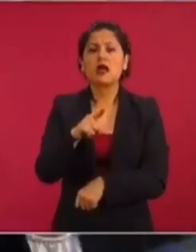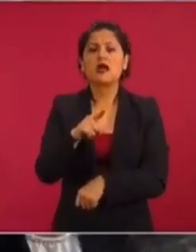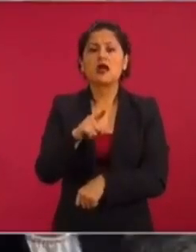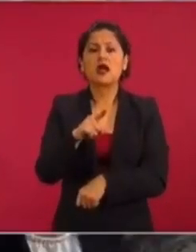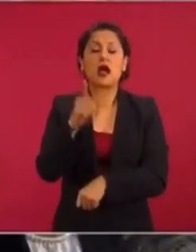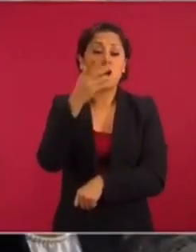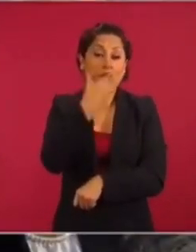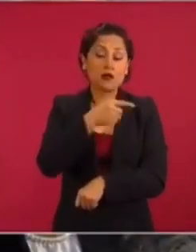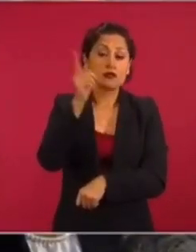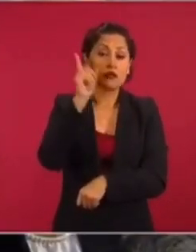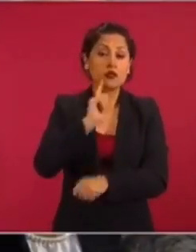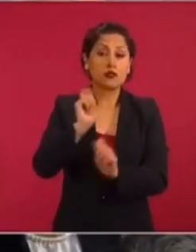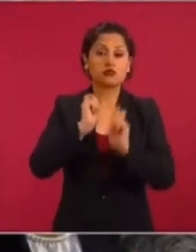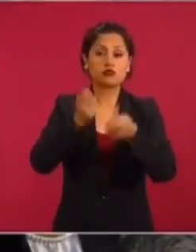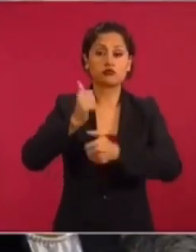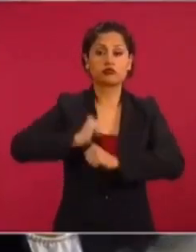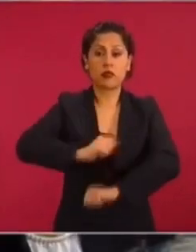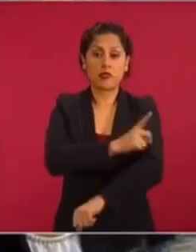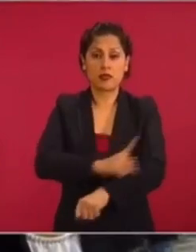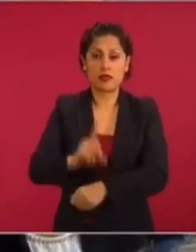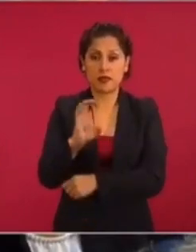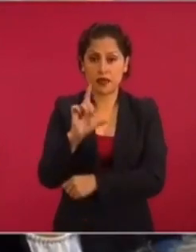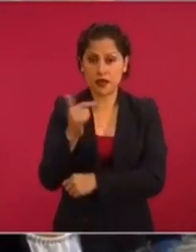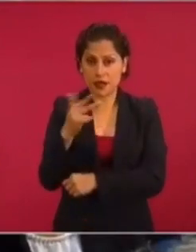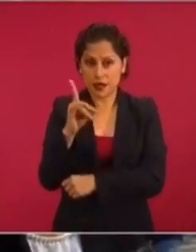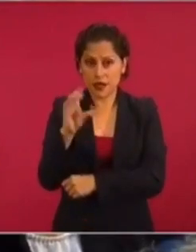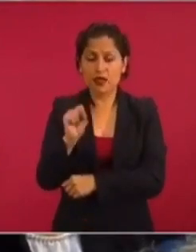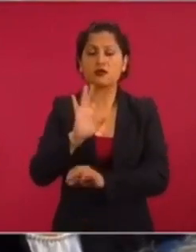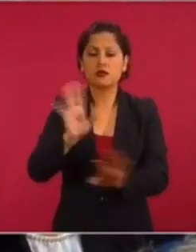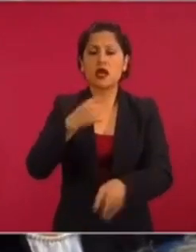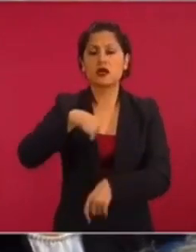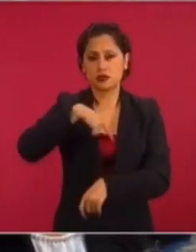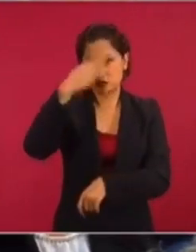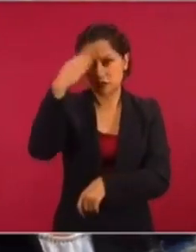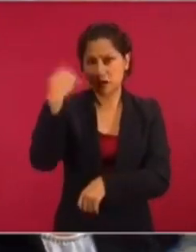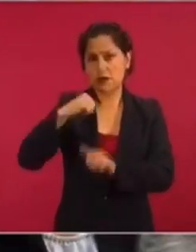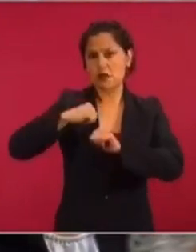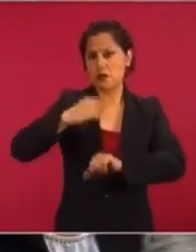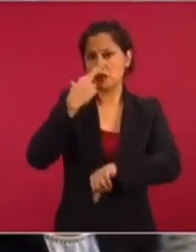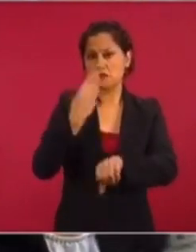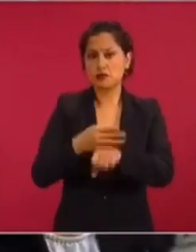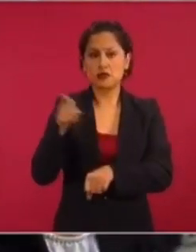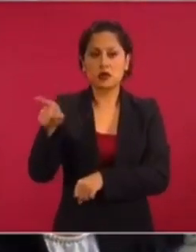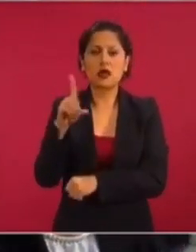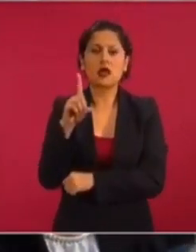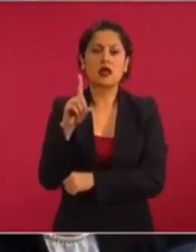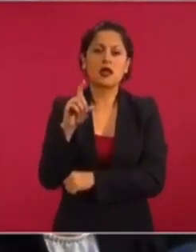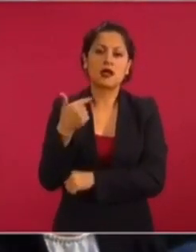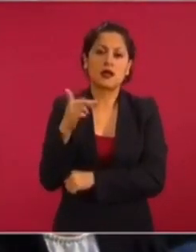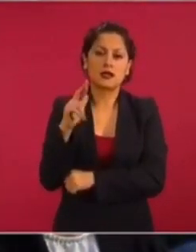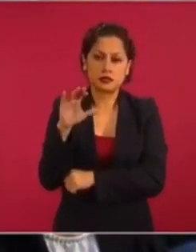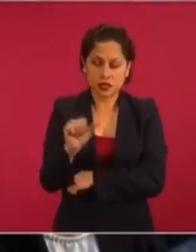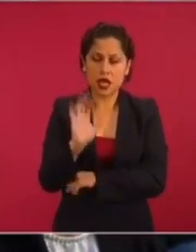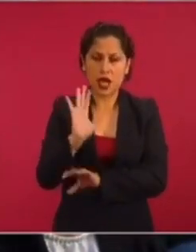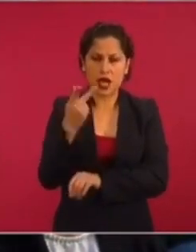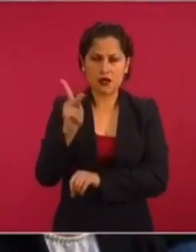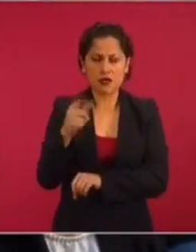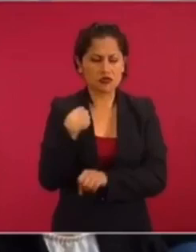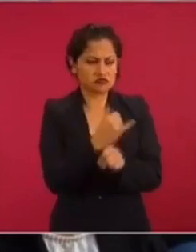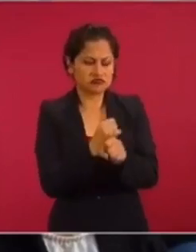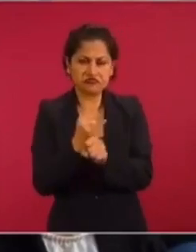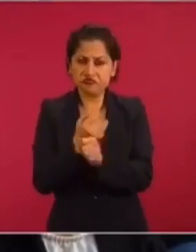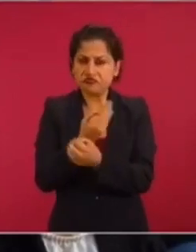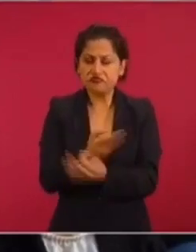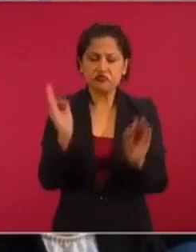mayoría, y sabemos que esto ha recaído en la responsabilidad de Gabriel García. Sin embargo, no ha habido ninguna respuesta al respecto. Me gustaría